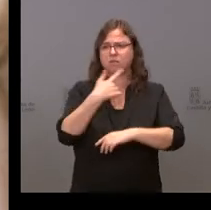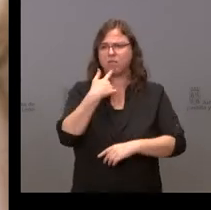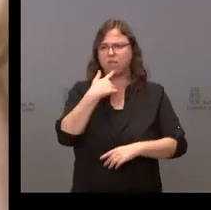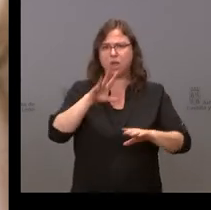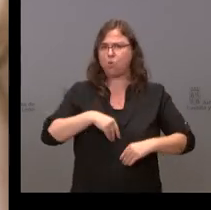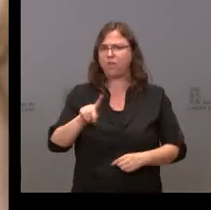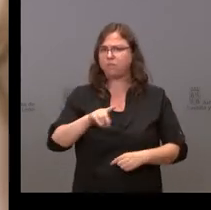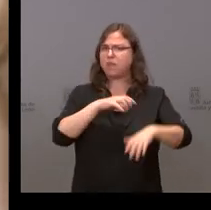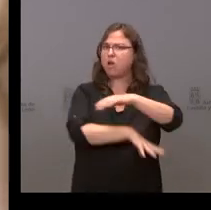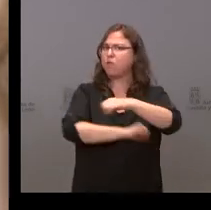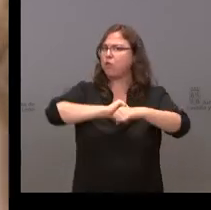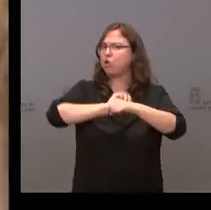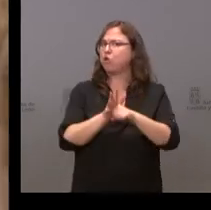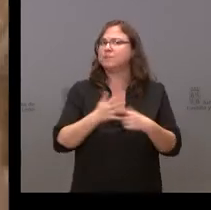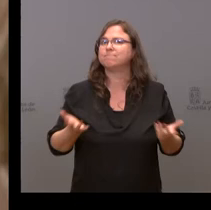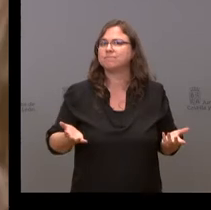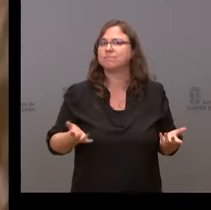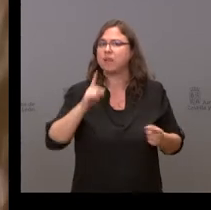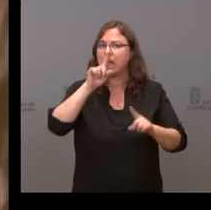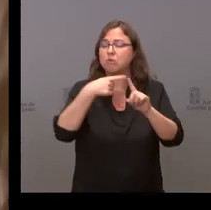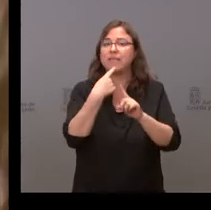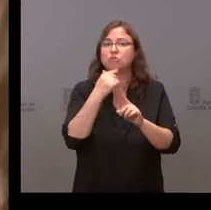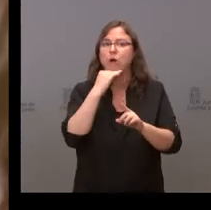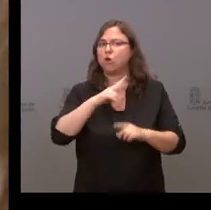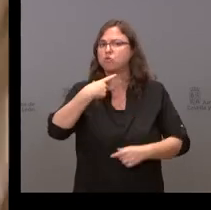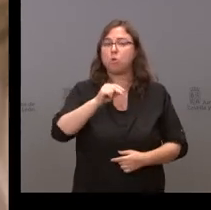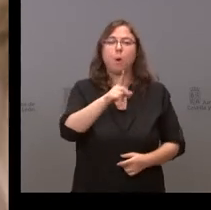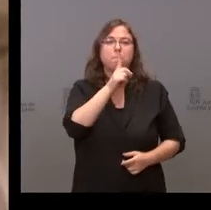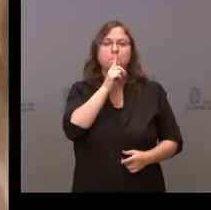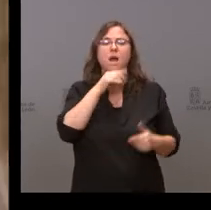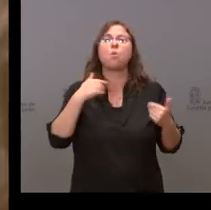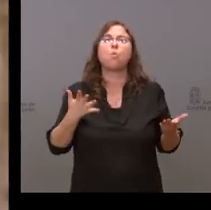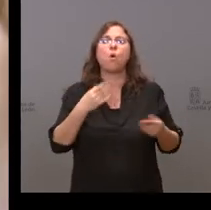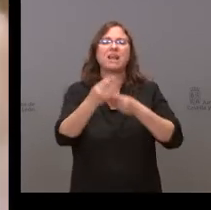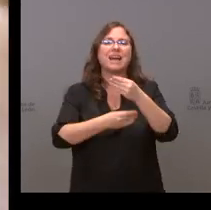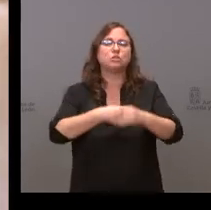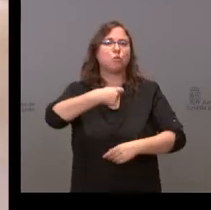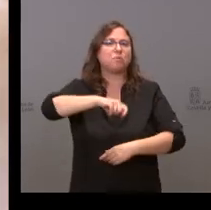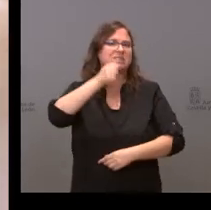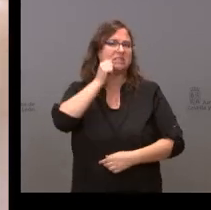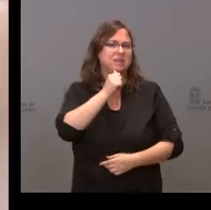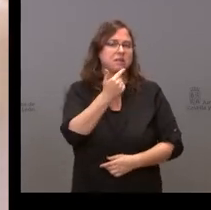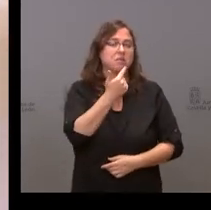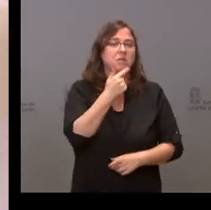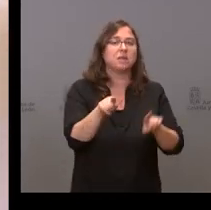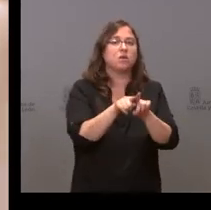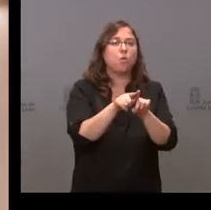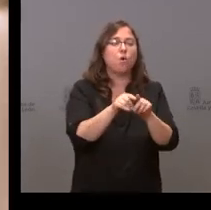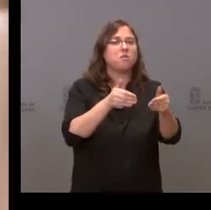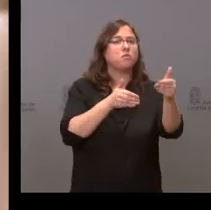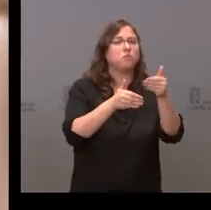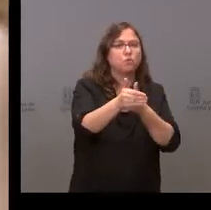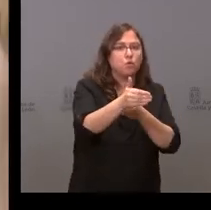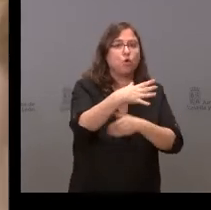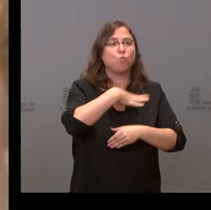poner este fondo COVID para el próximo año o ha dado la caída por respuesta? Y si es así, ¿qué esperanzas tienen de que al final consigan